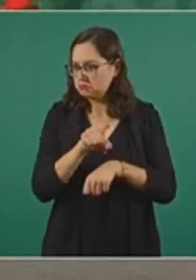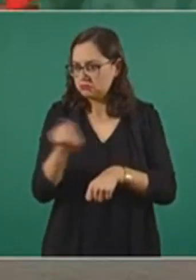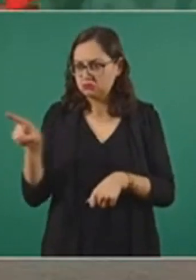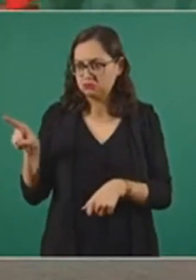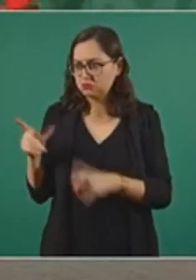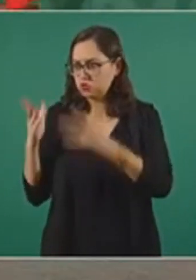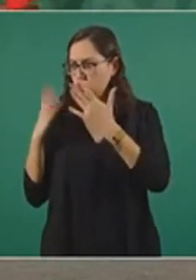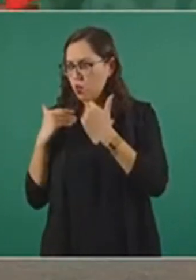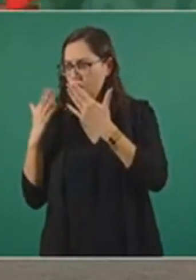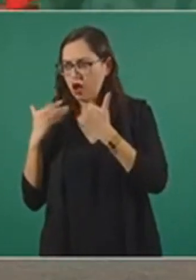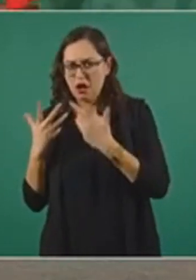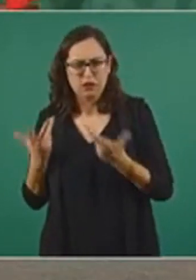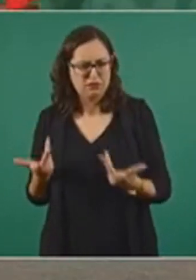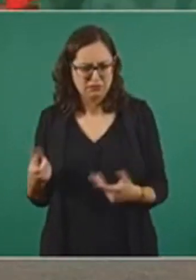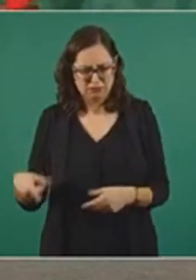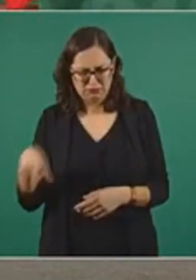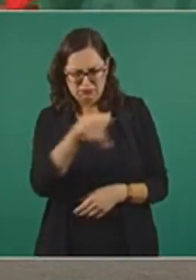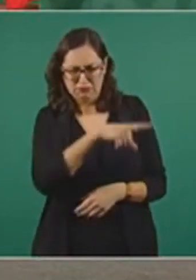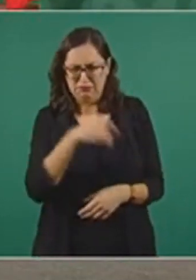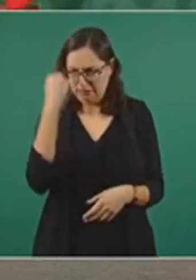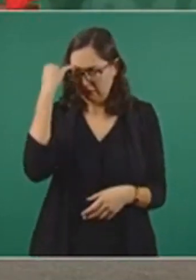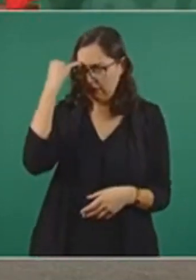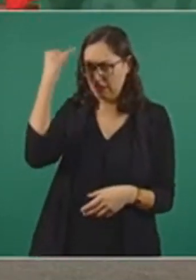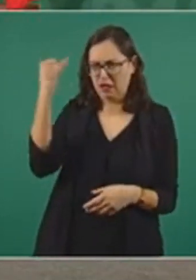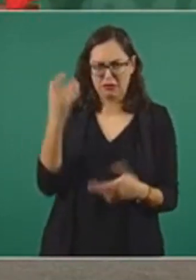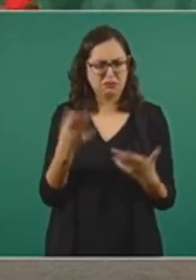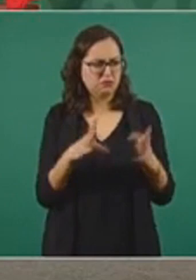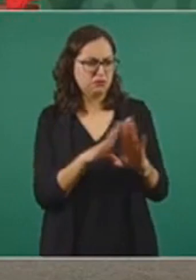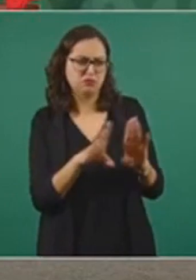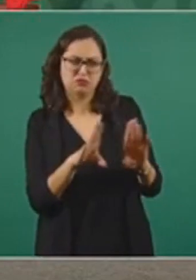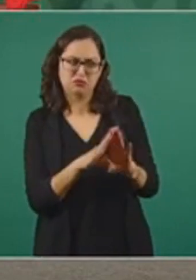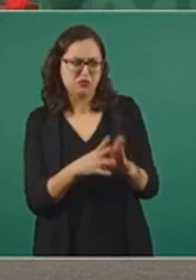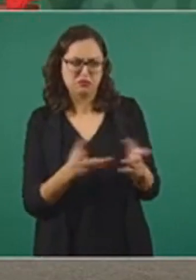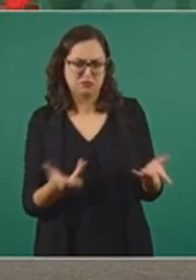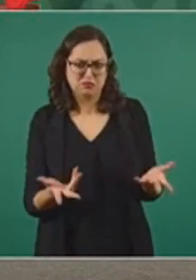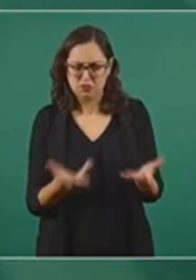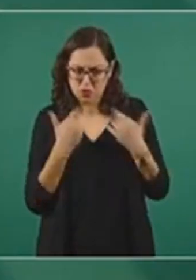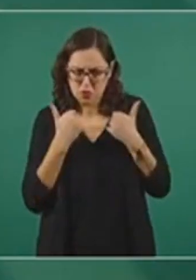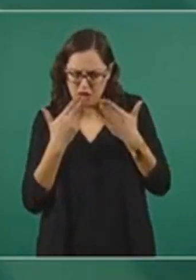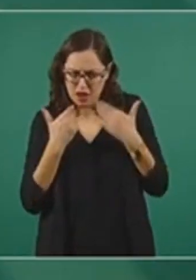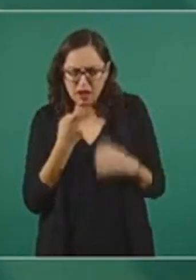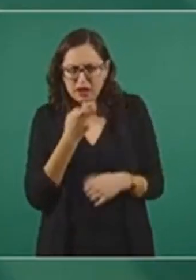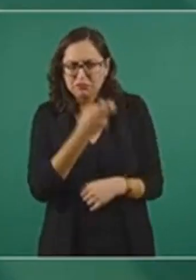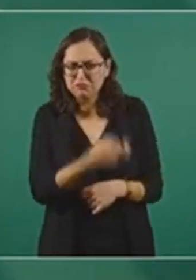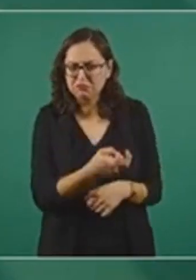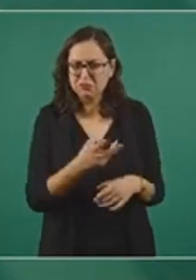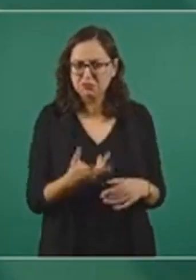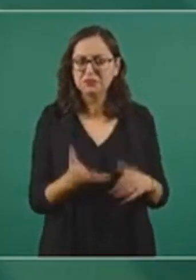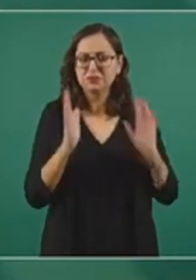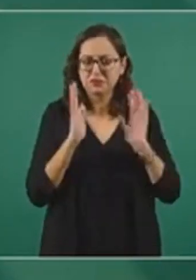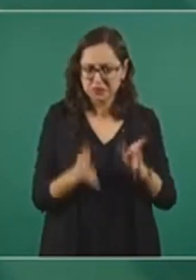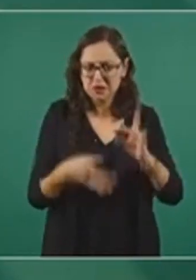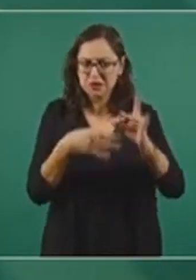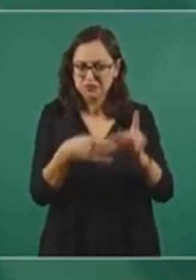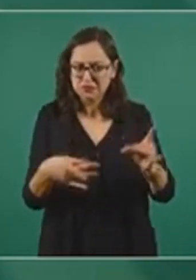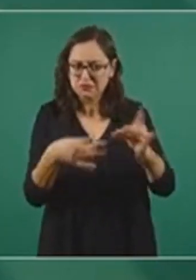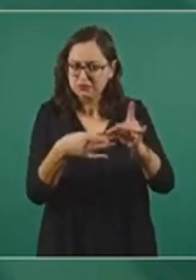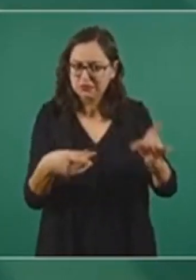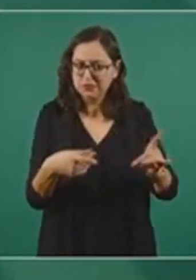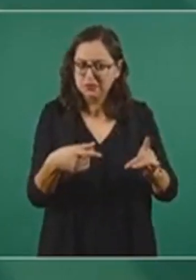Entonces, ya se les explicó, sin embargo, se va a continuar dialogando.